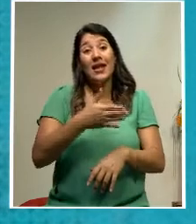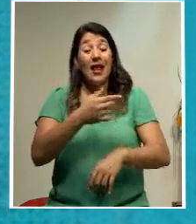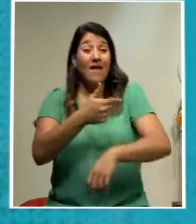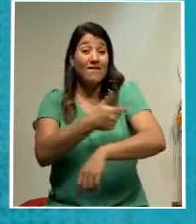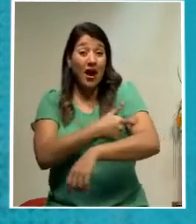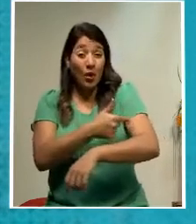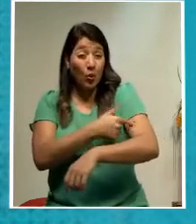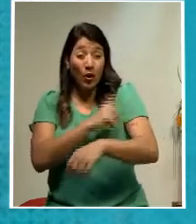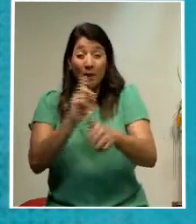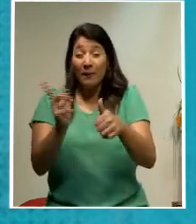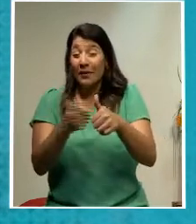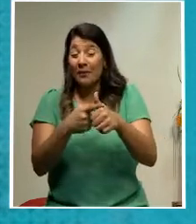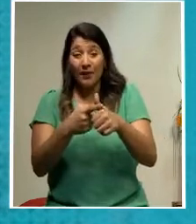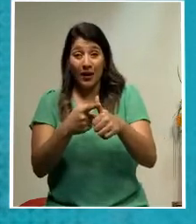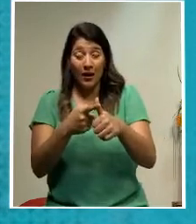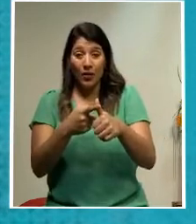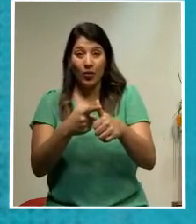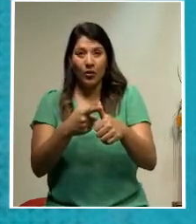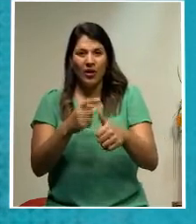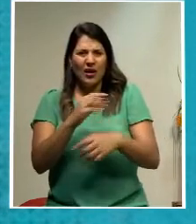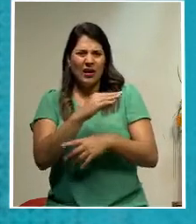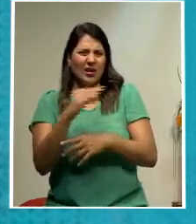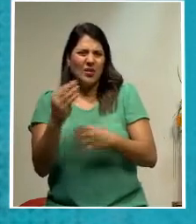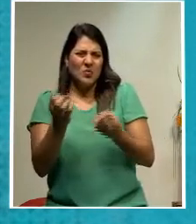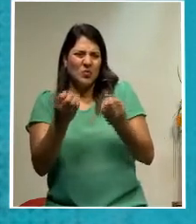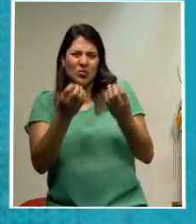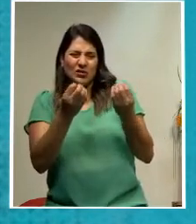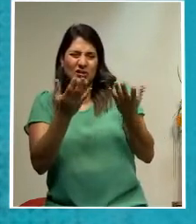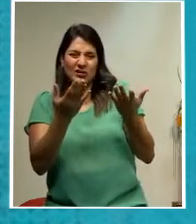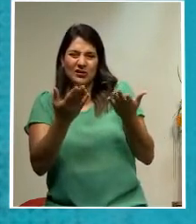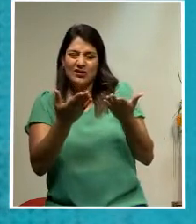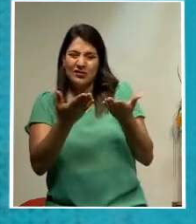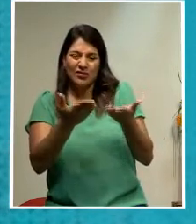fue todo un tema y este montón de cosas que dicen,